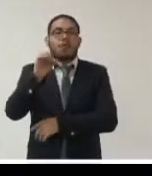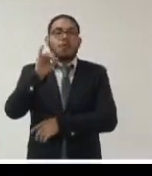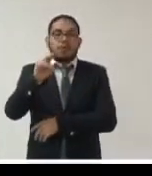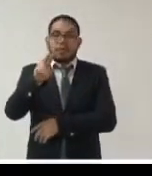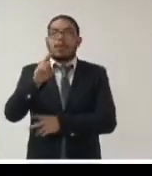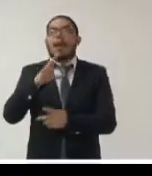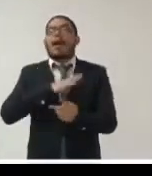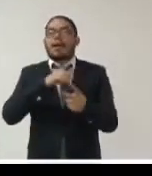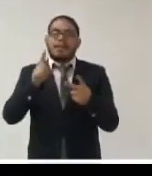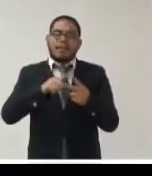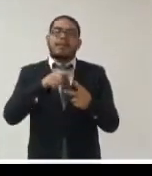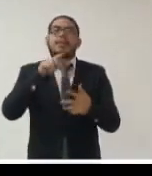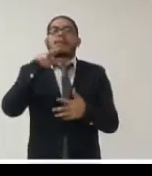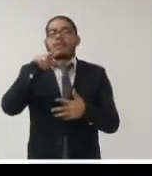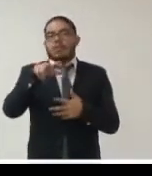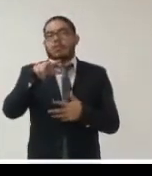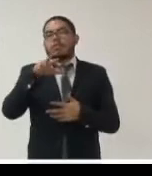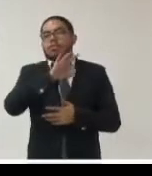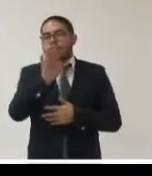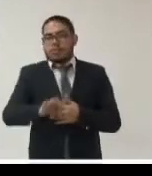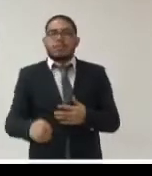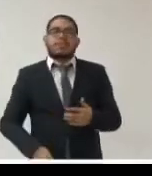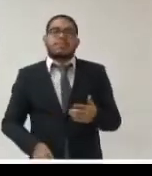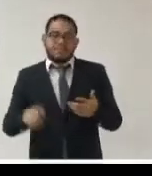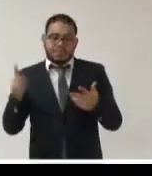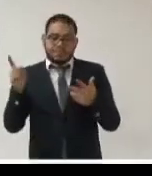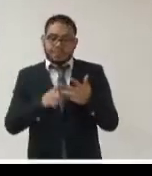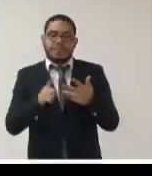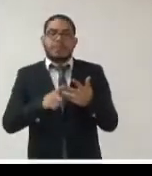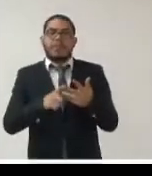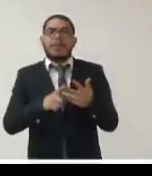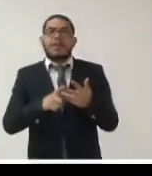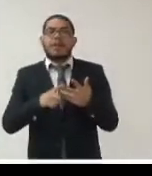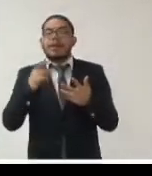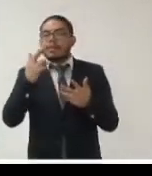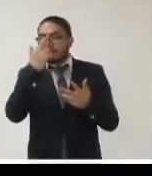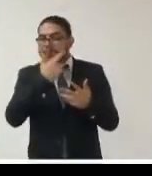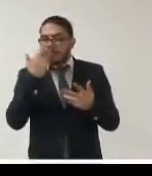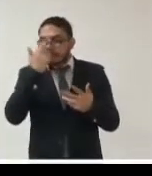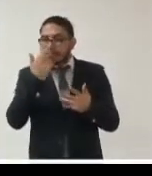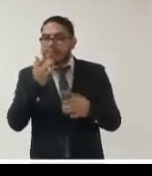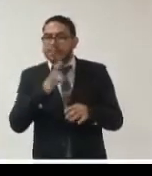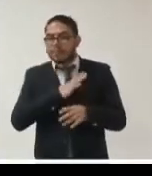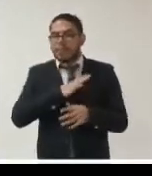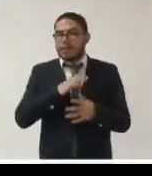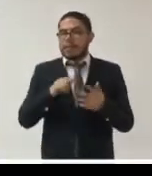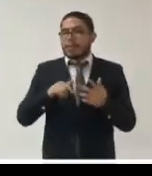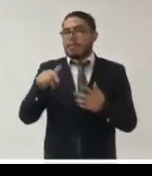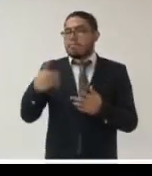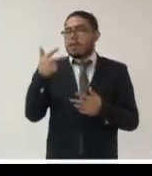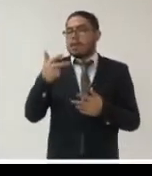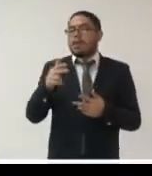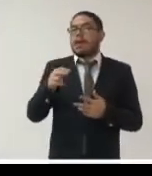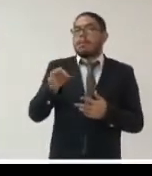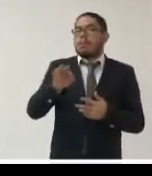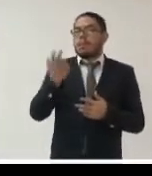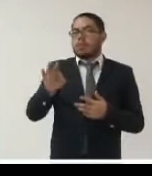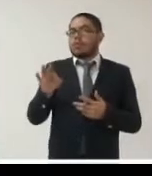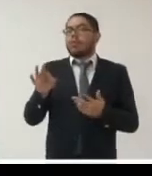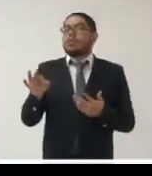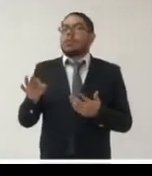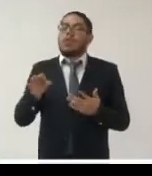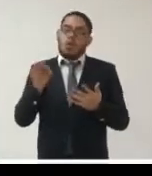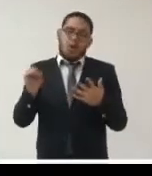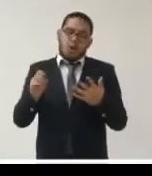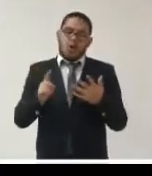también interesan las estadísticas de pruebas de diagnóstico de COVID con un 13% o bien aspectos